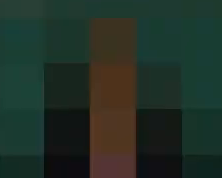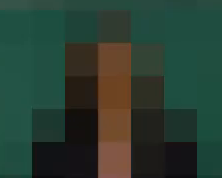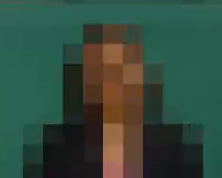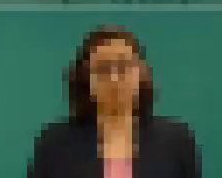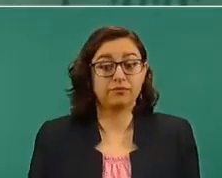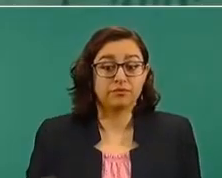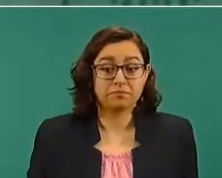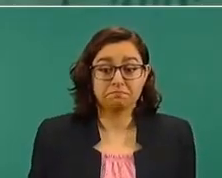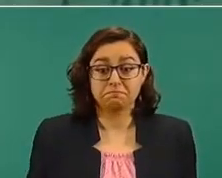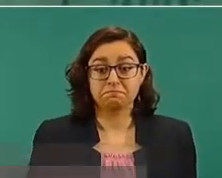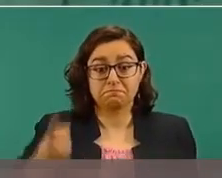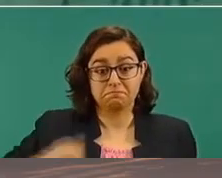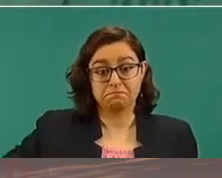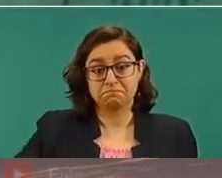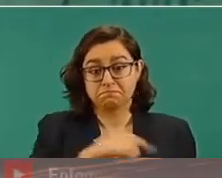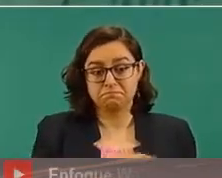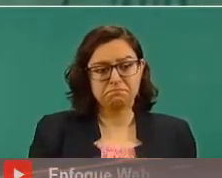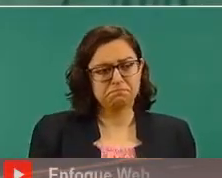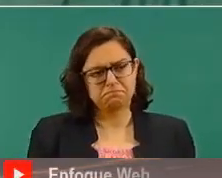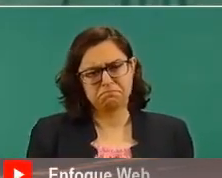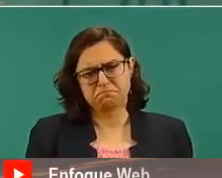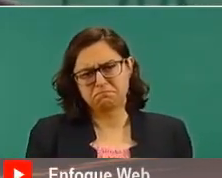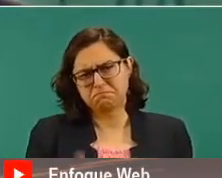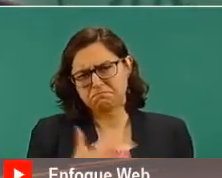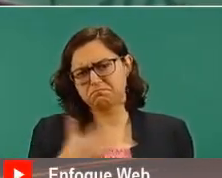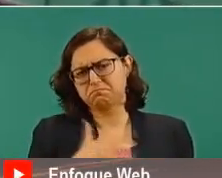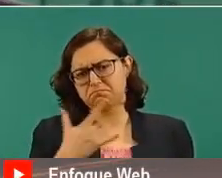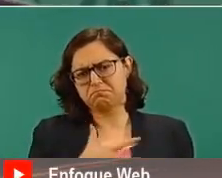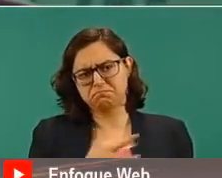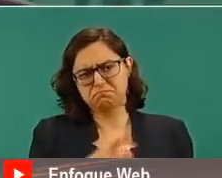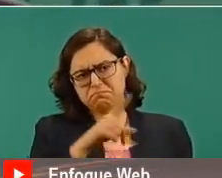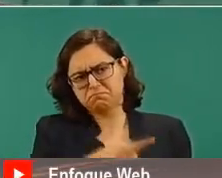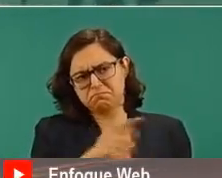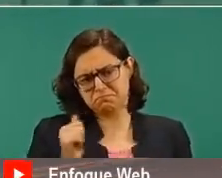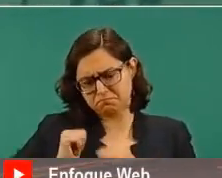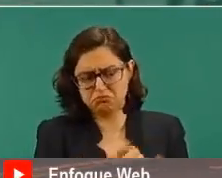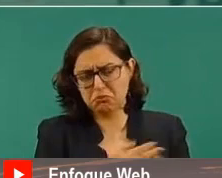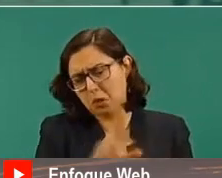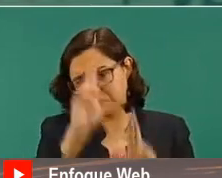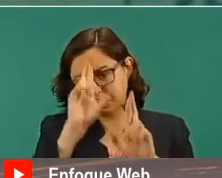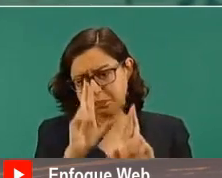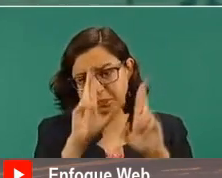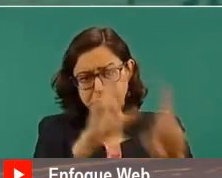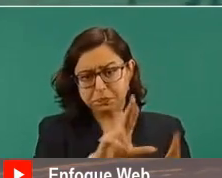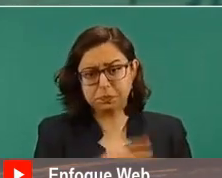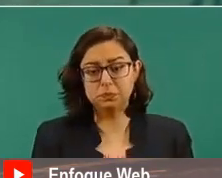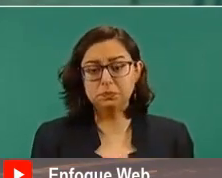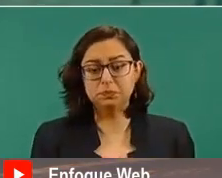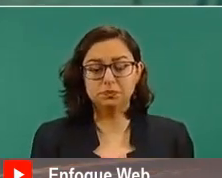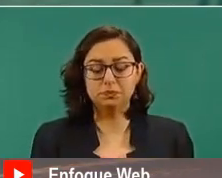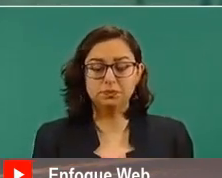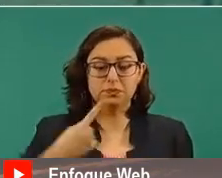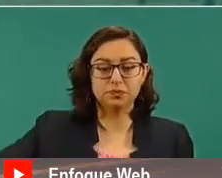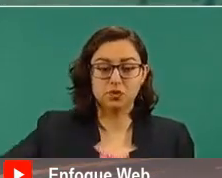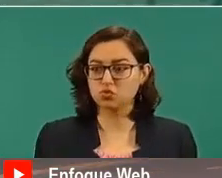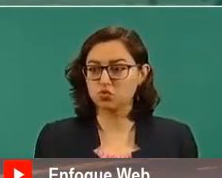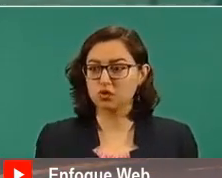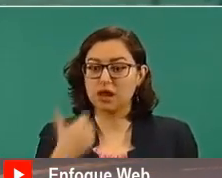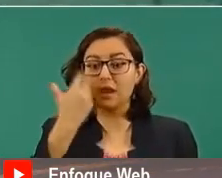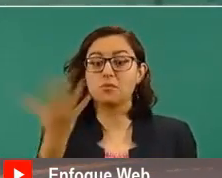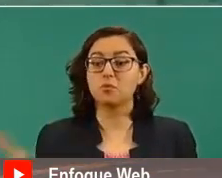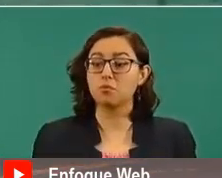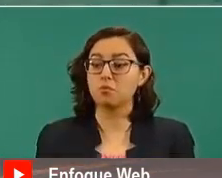Nosotros vamos a respetar las decisiones del Poder Judicial, luchamos por una democracia,